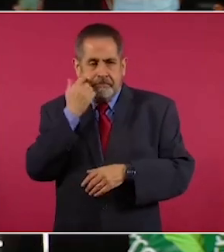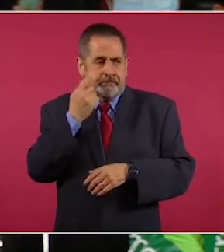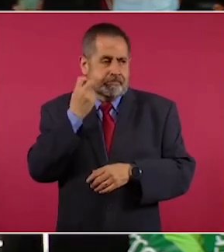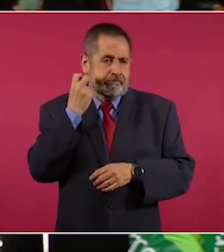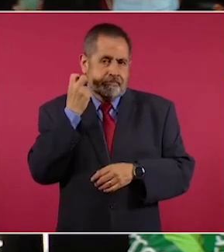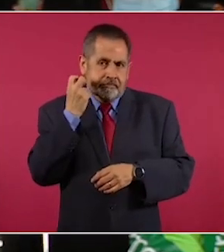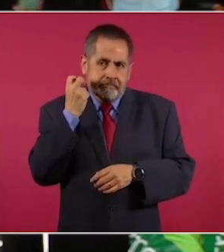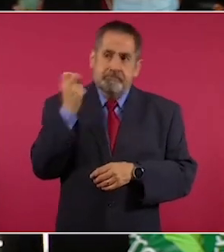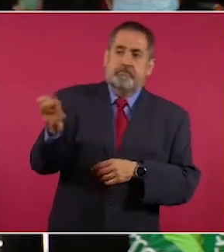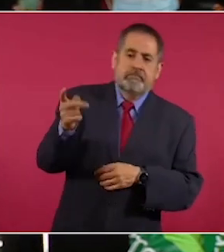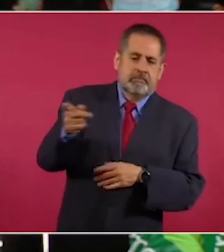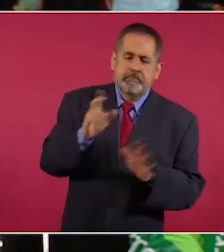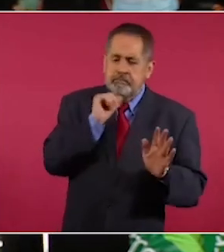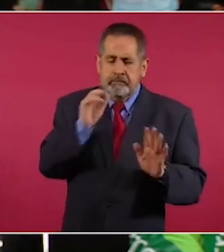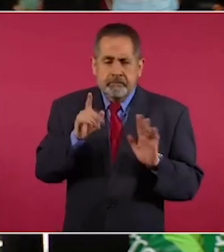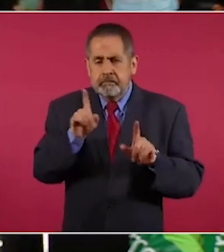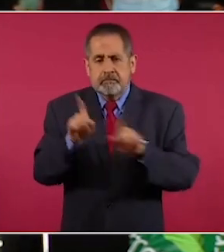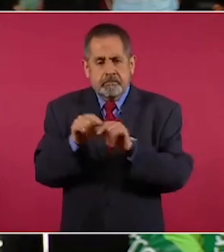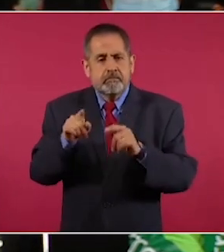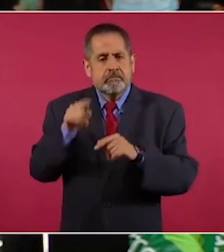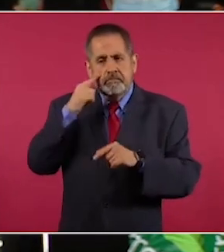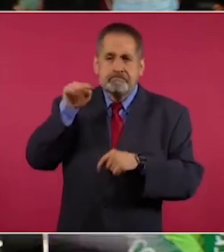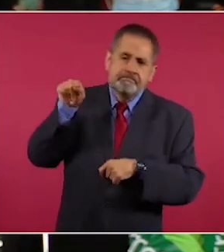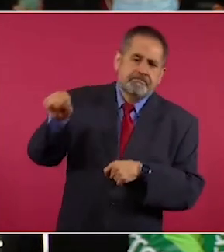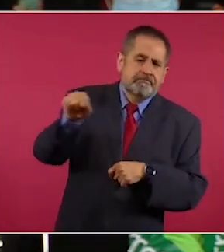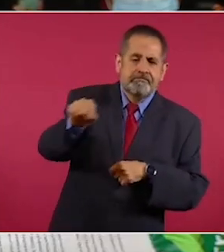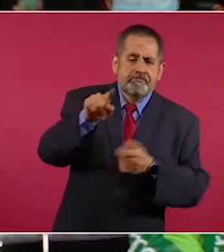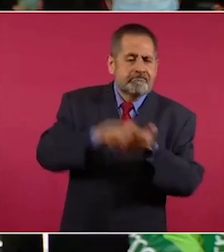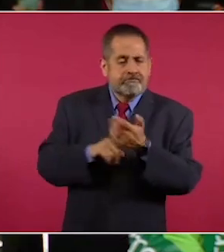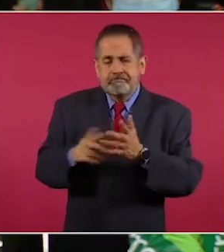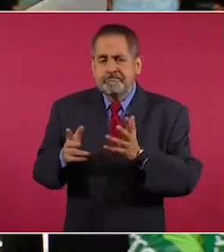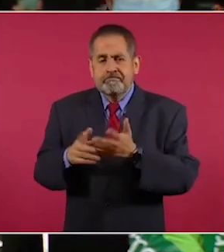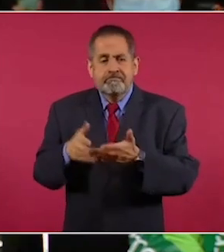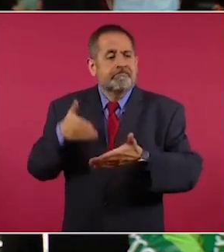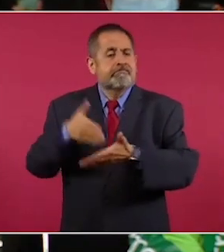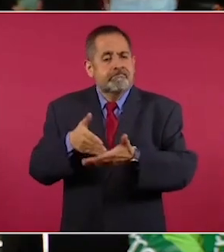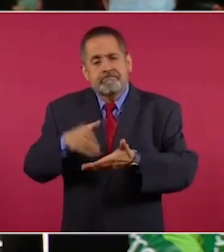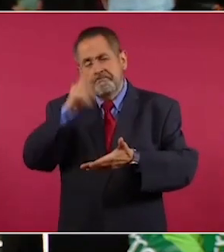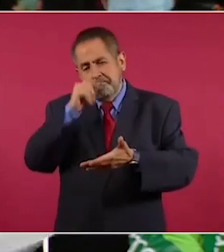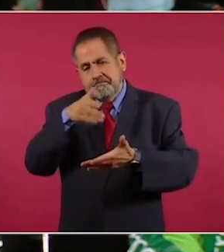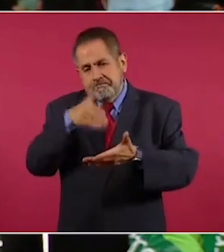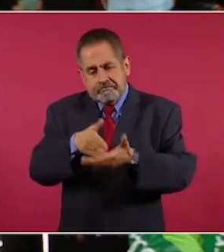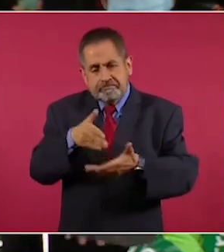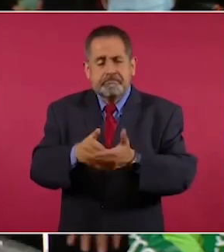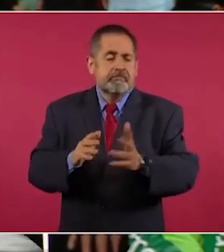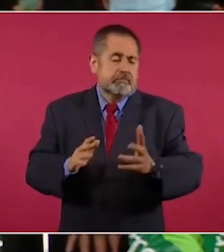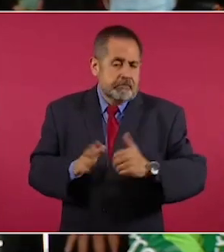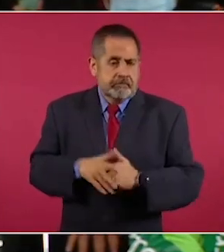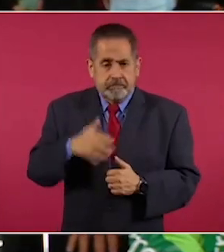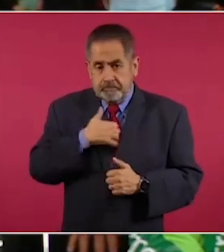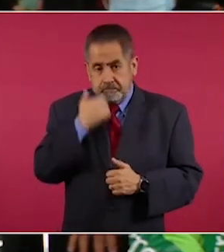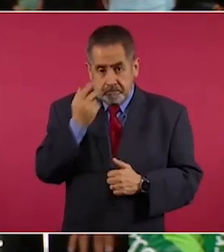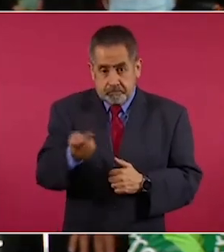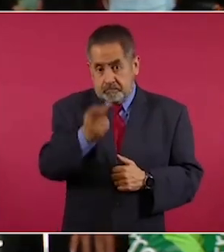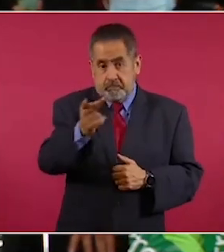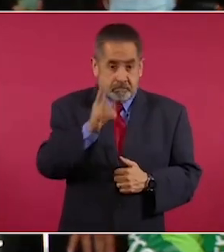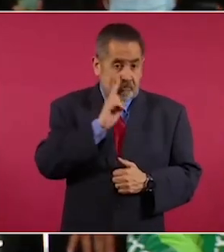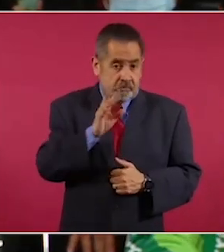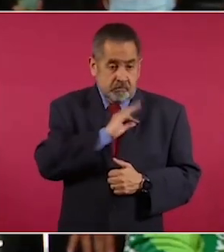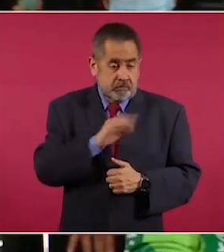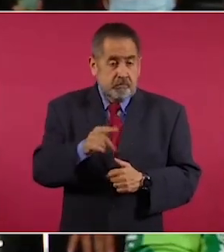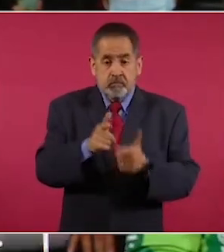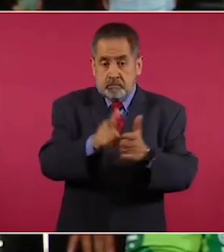absolutamente a alguien en particular, solamente de la propia dependencia en donde se han atorado estos temas, presidentes. Yo preguntarle si esta